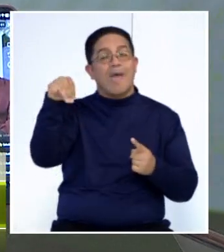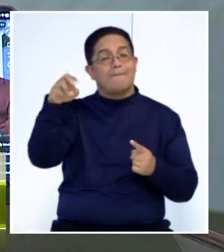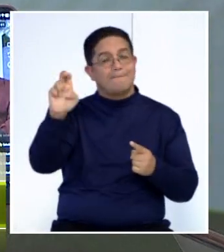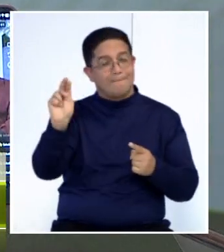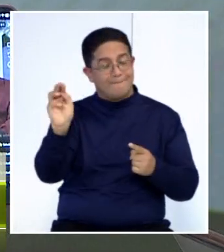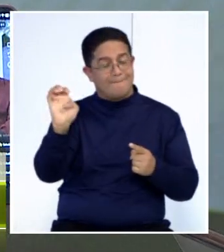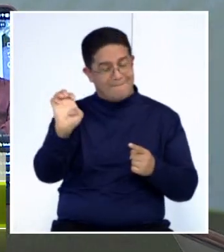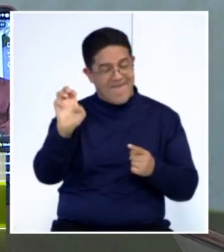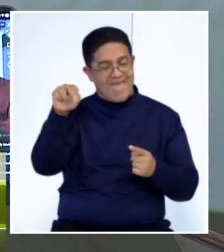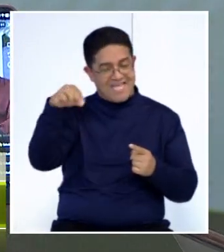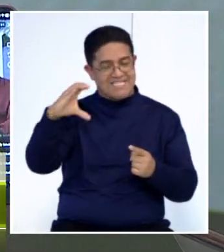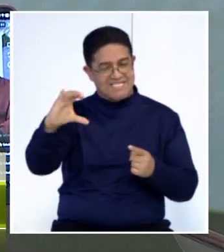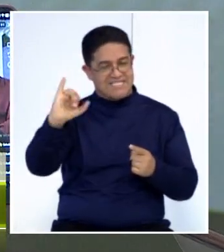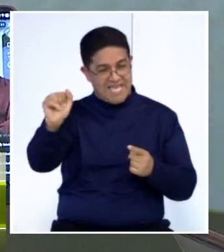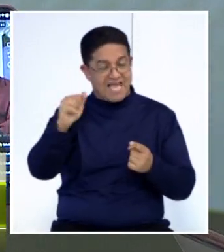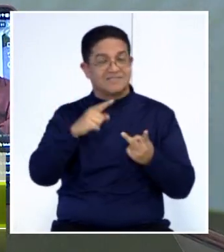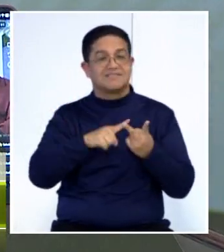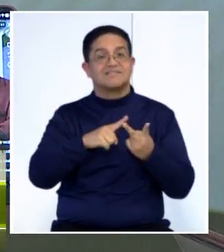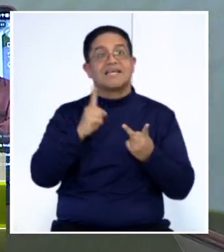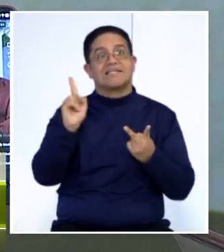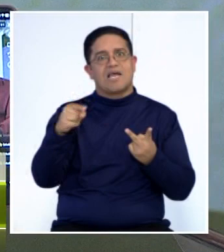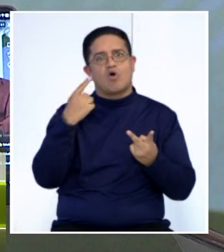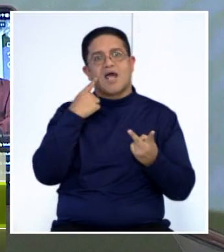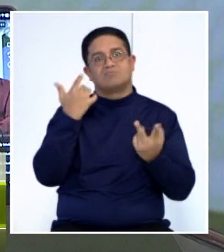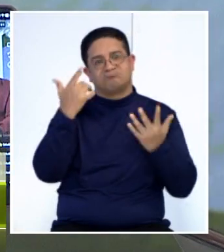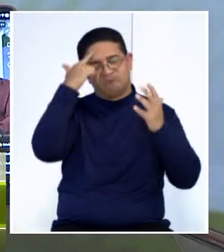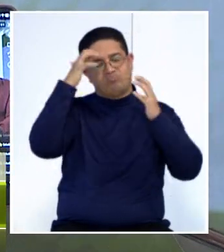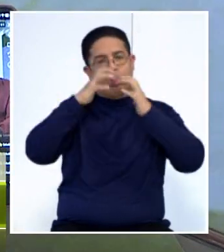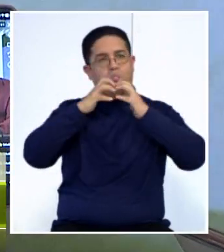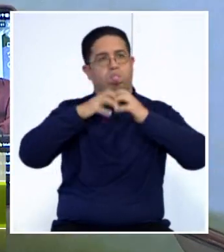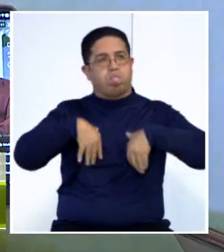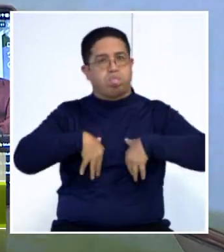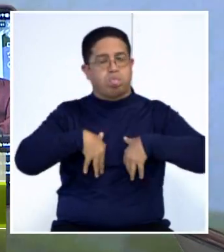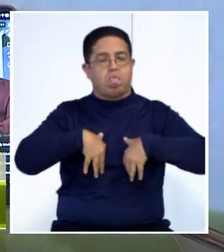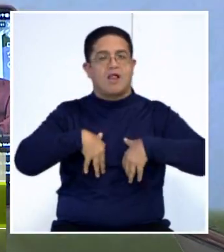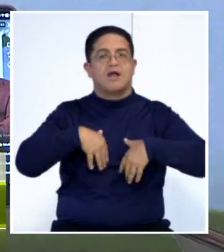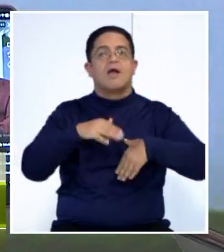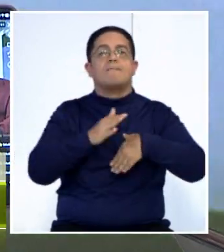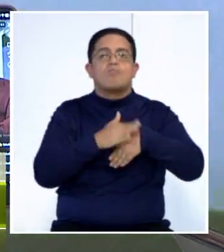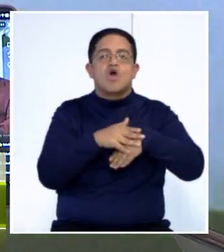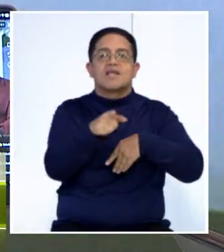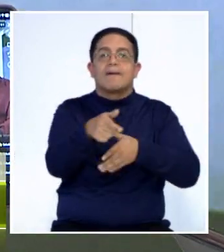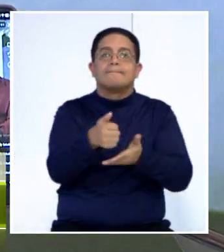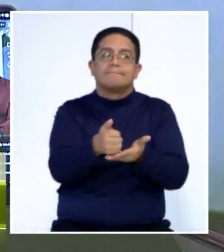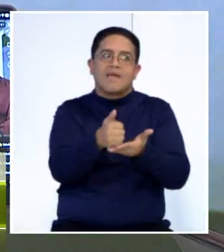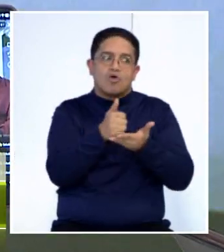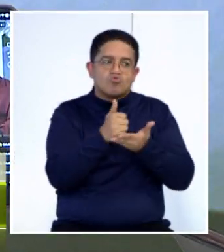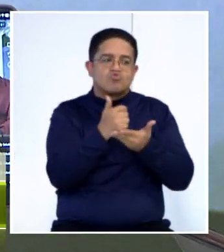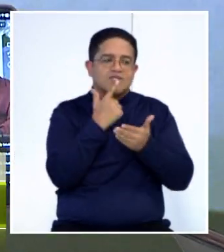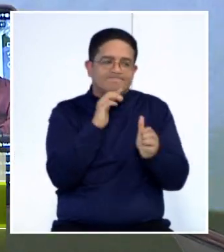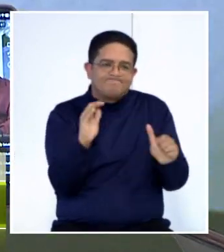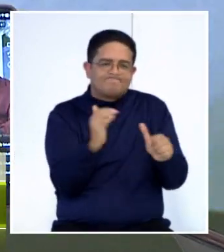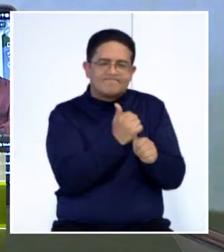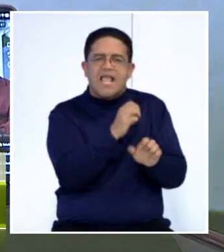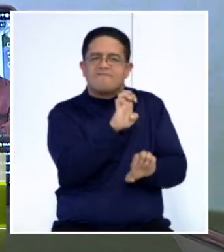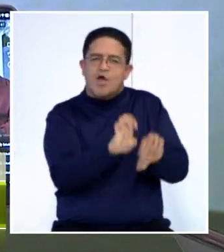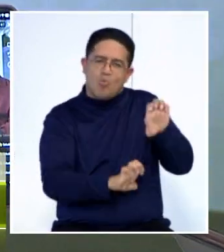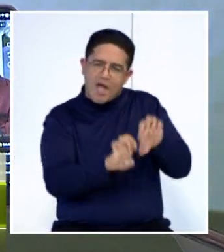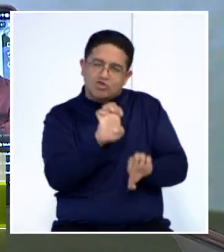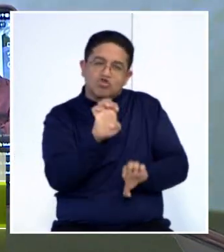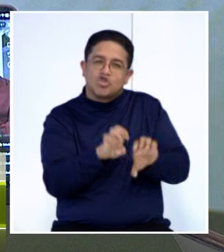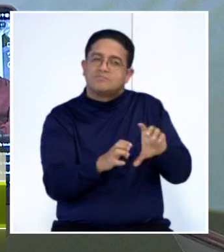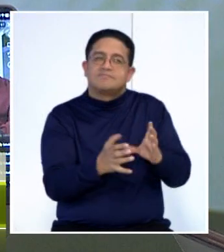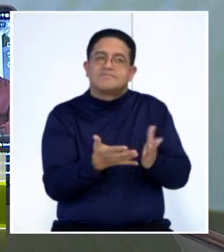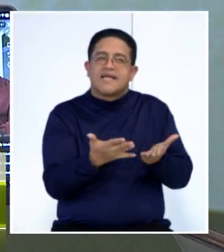actualmente se habla también de deterioro neurocognitivo, porque esto nos permite hacer un diagnóstico más temprano cuando se hacen evaluaciones. Cuando hablamos de